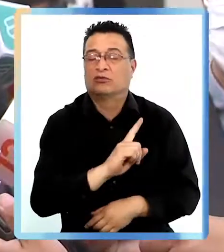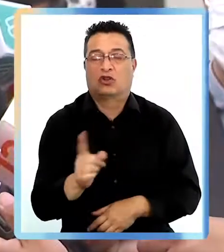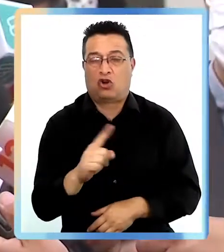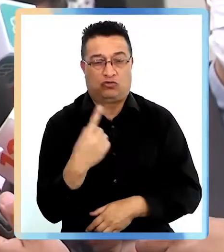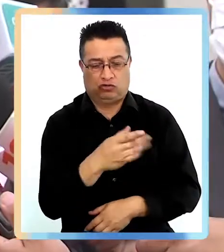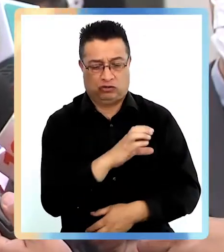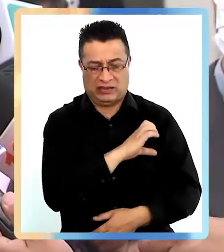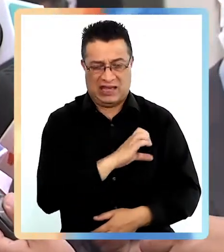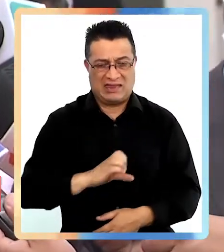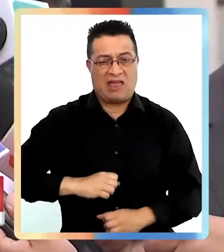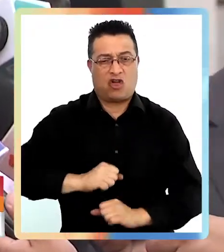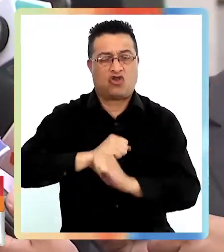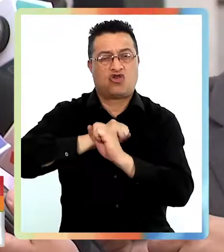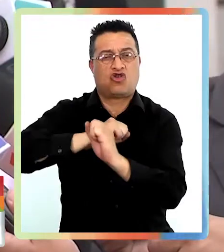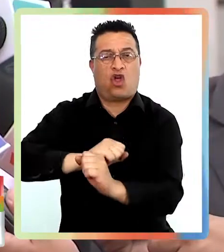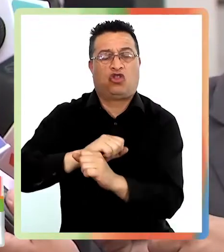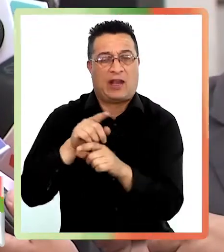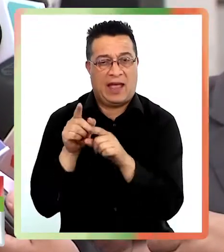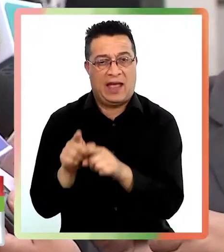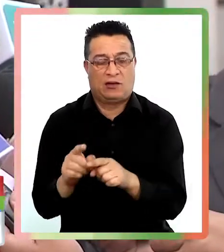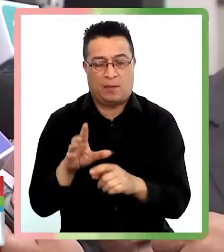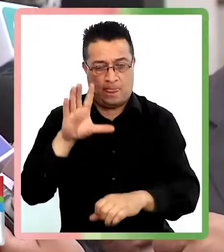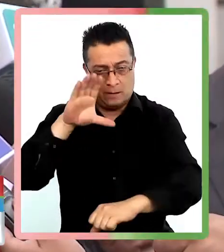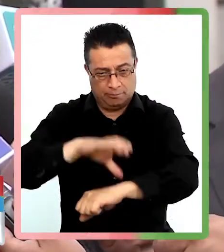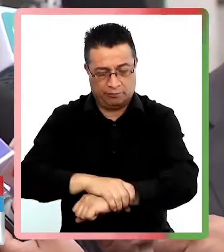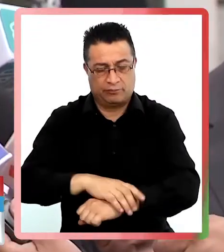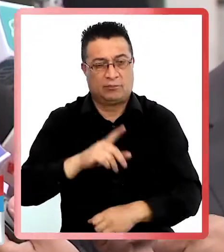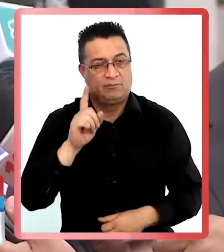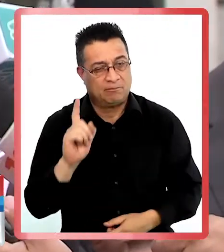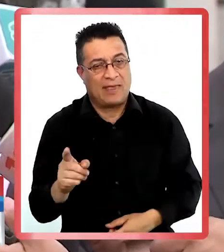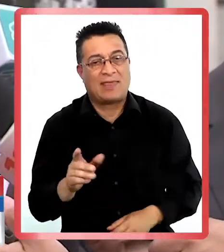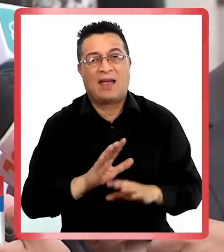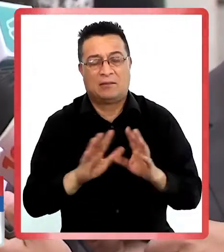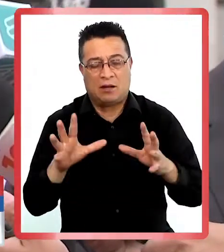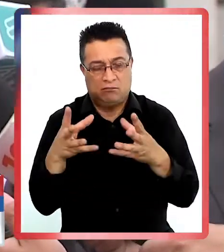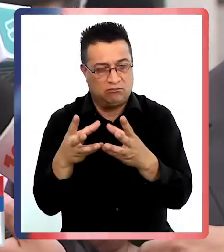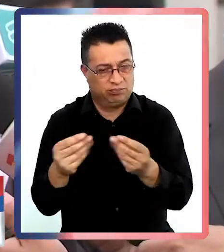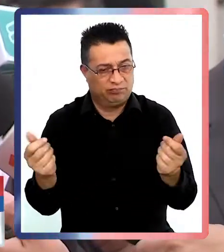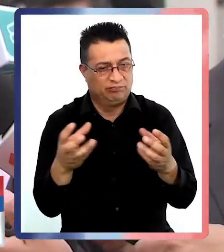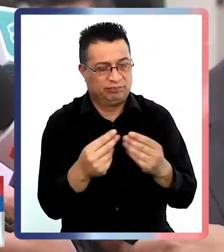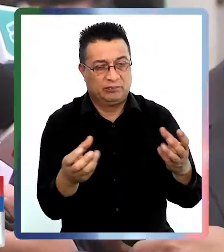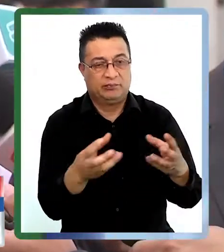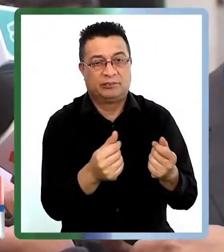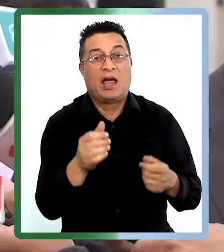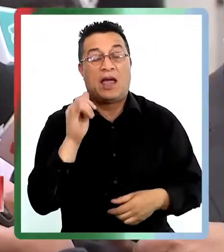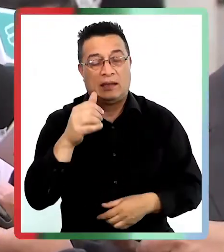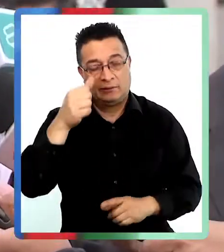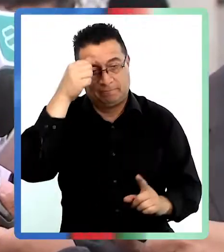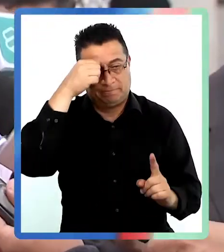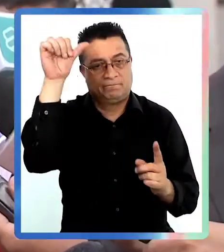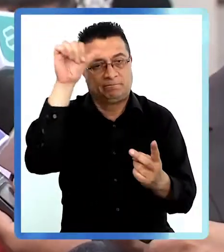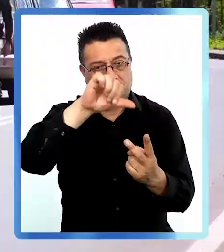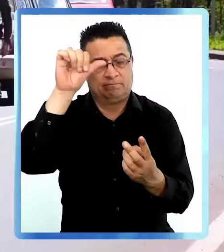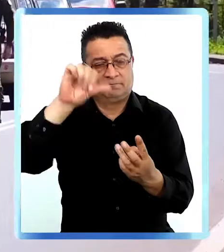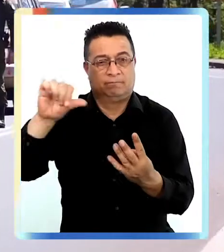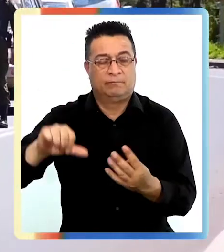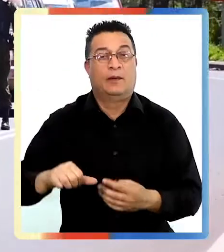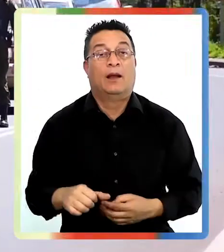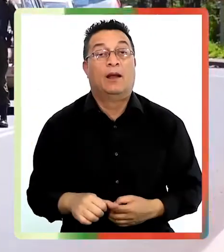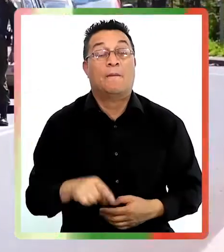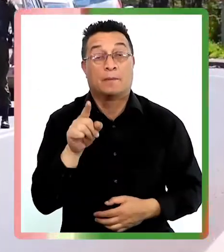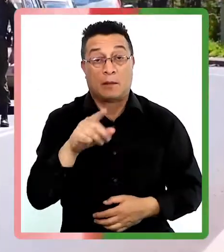una acción conjunta del Estado en orden a detenerlos, desarticularlos y condenarlos.